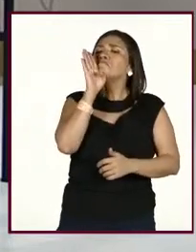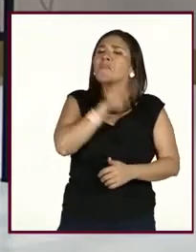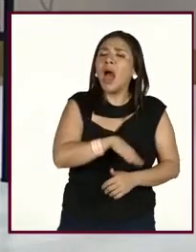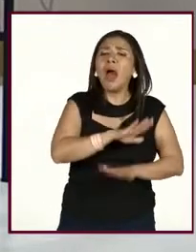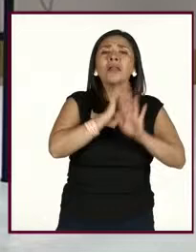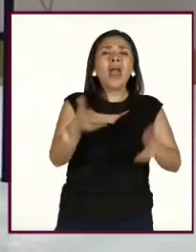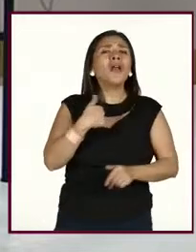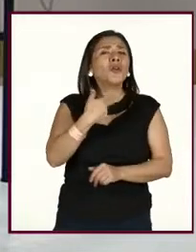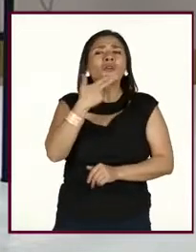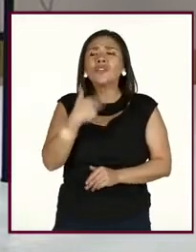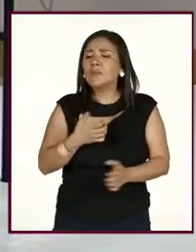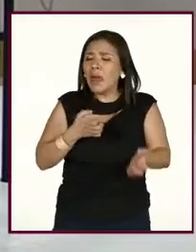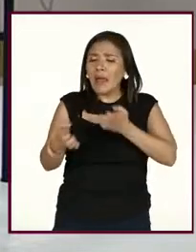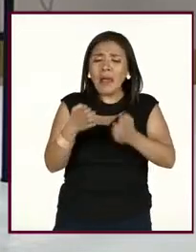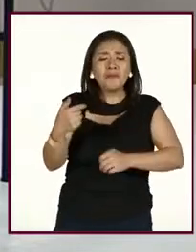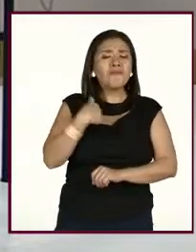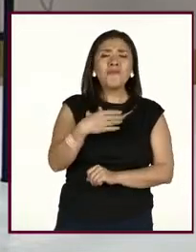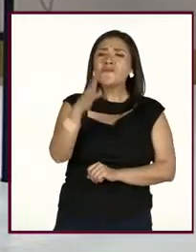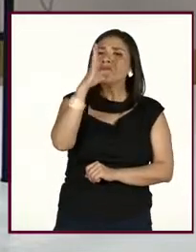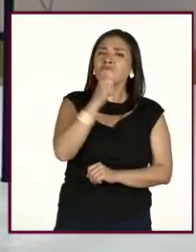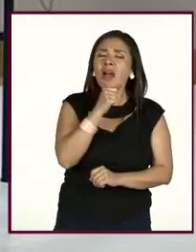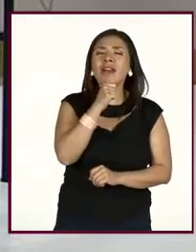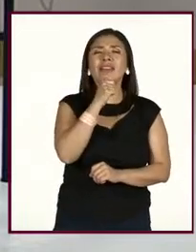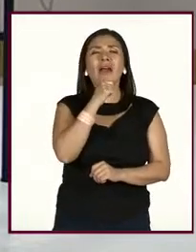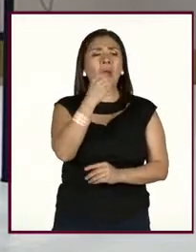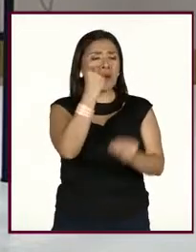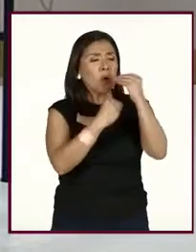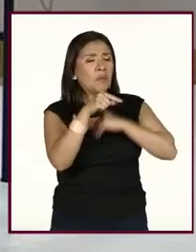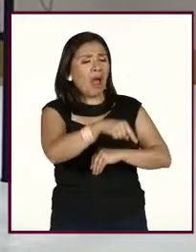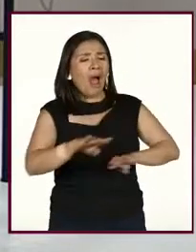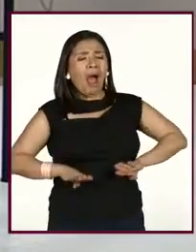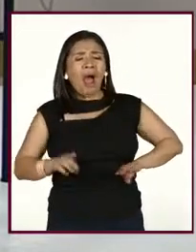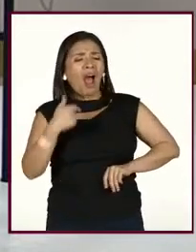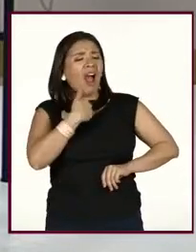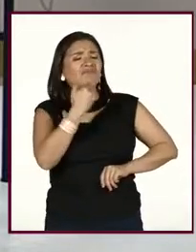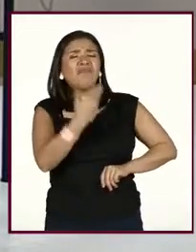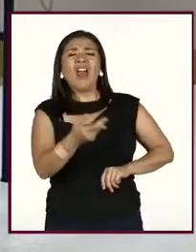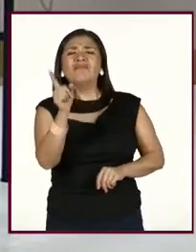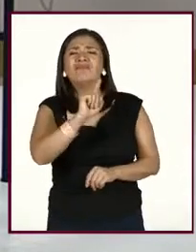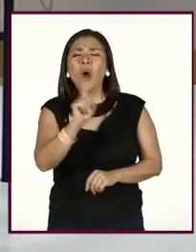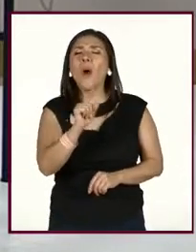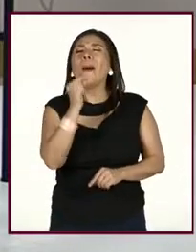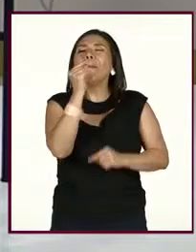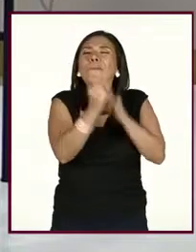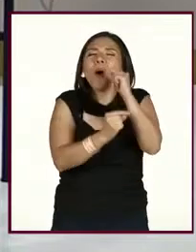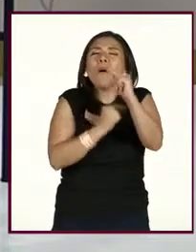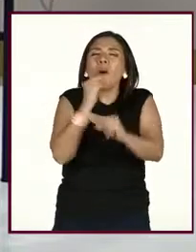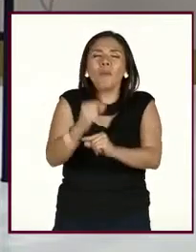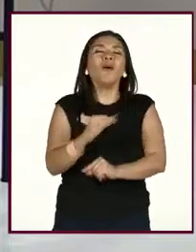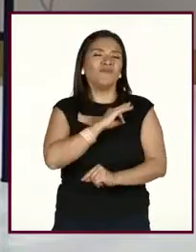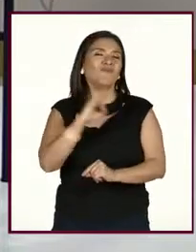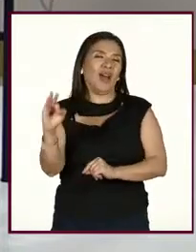yo no sirvo para hacer ejercicio, esa alimentación no va conmigo, no sé, entonces. a poco. Poco a poco.